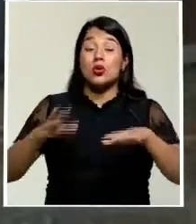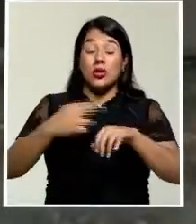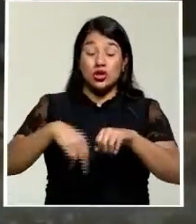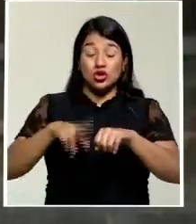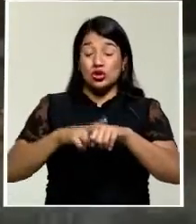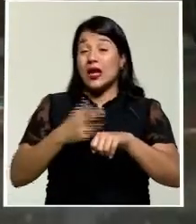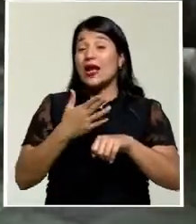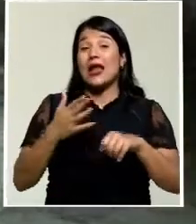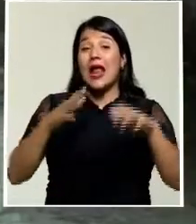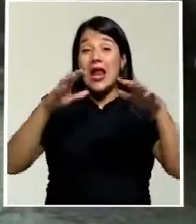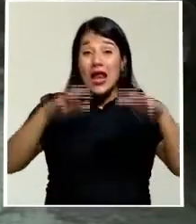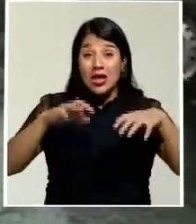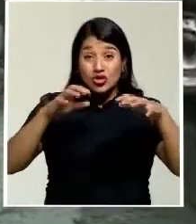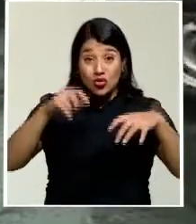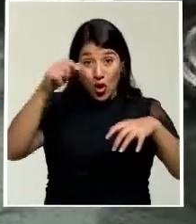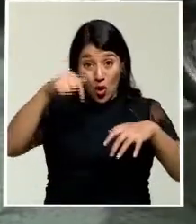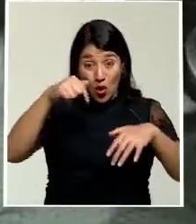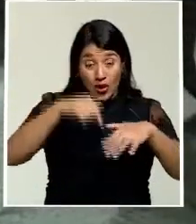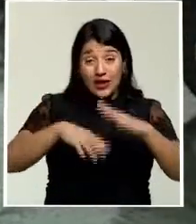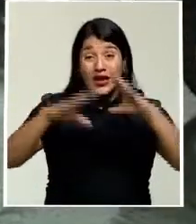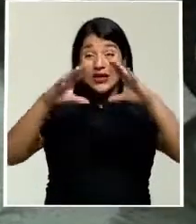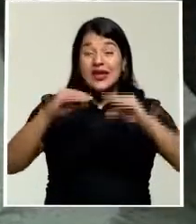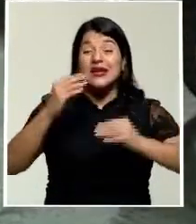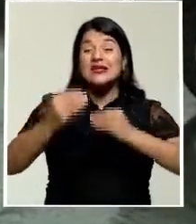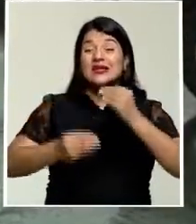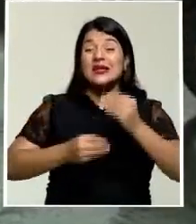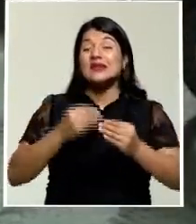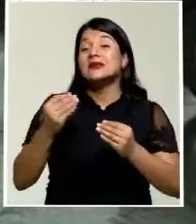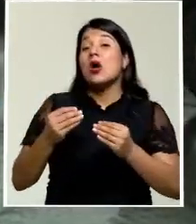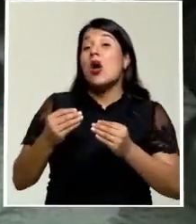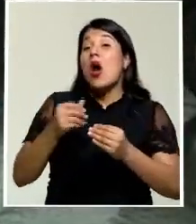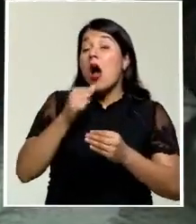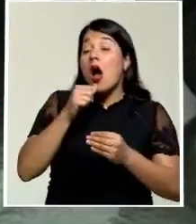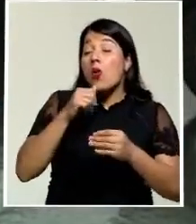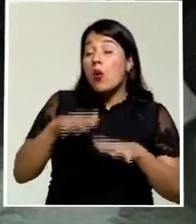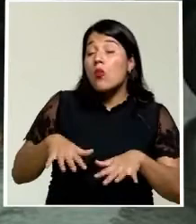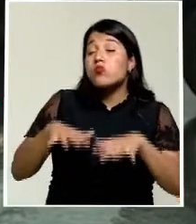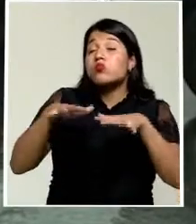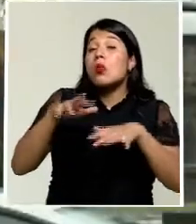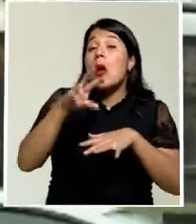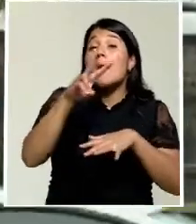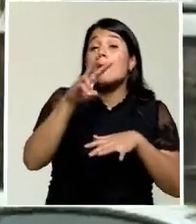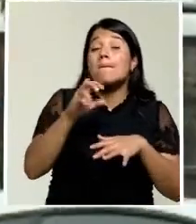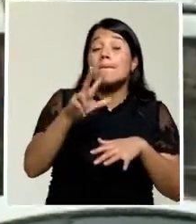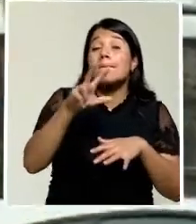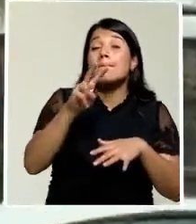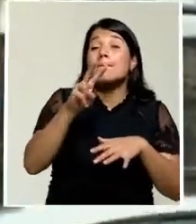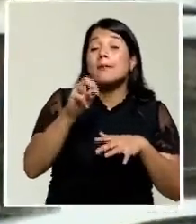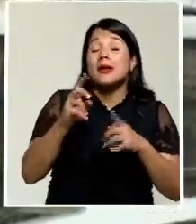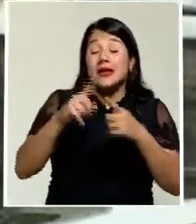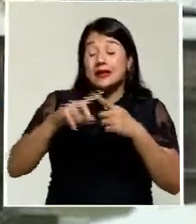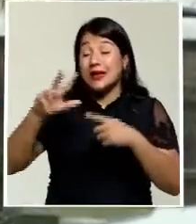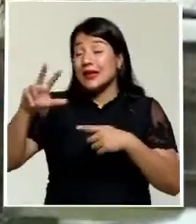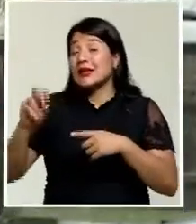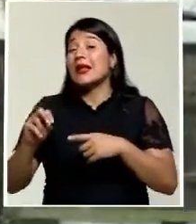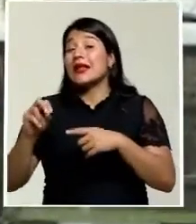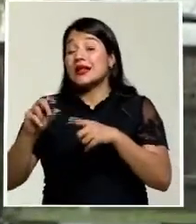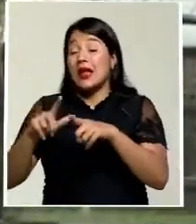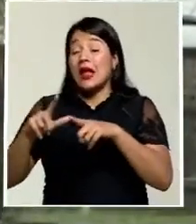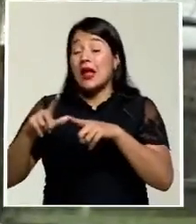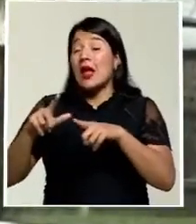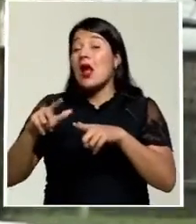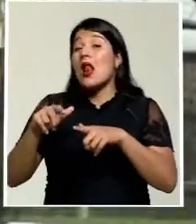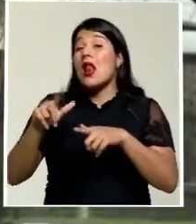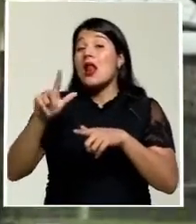las lluvias de esta tarde provocaron en el Valle Central acumulados de 20 a 30 litros por metro cuadrado. En zonas como Cañas, en